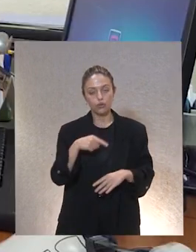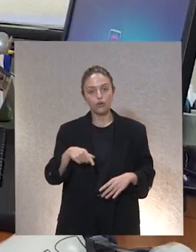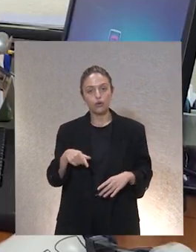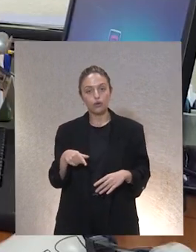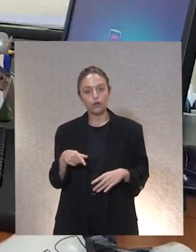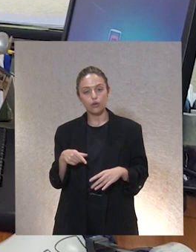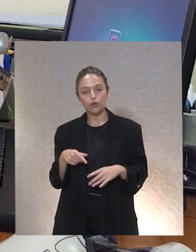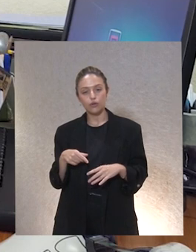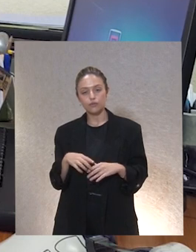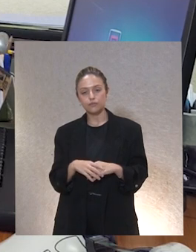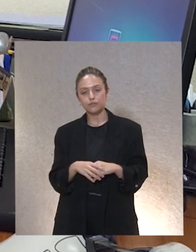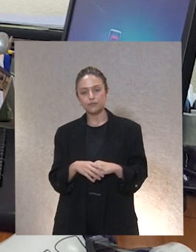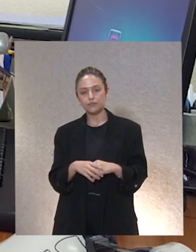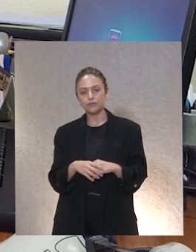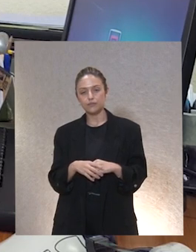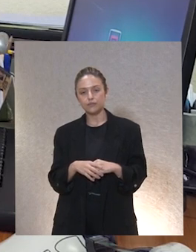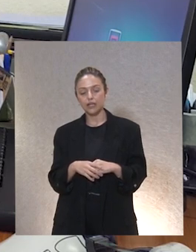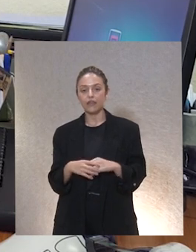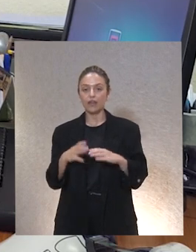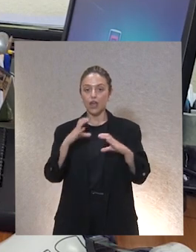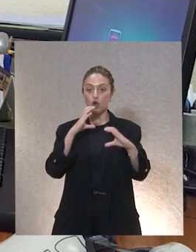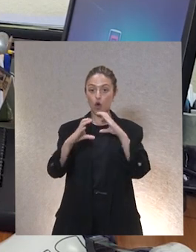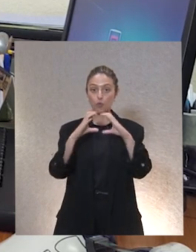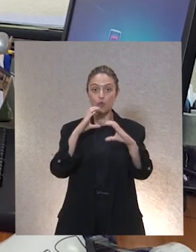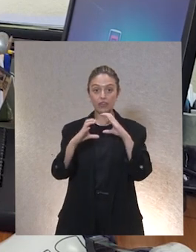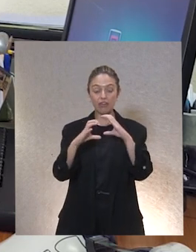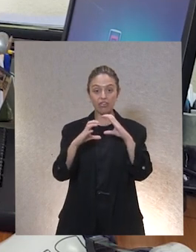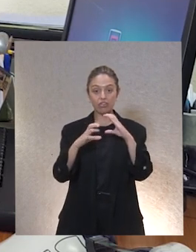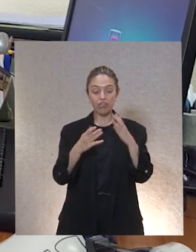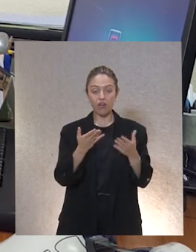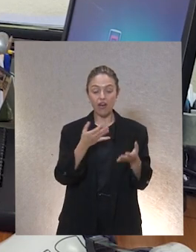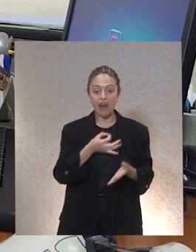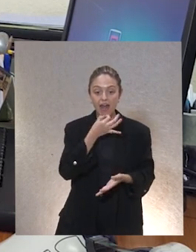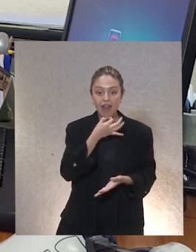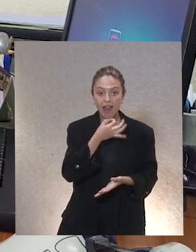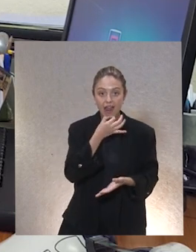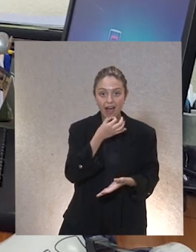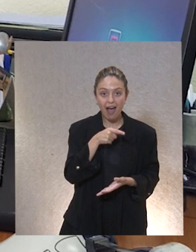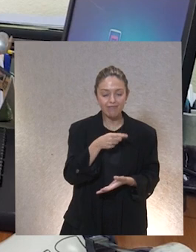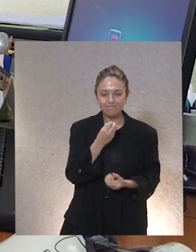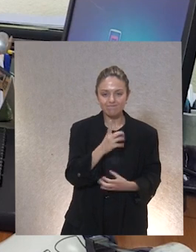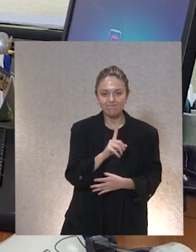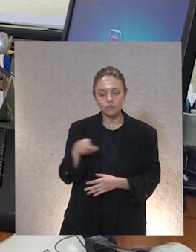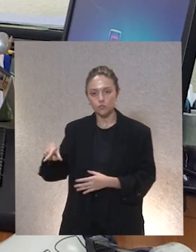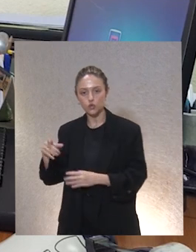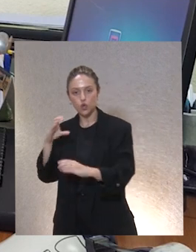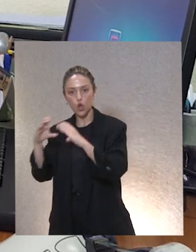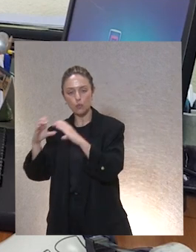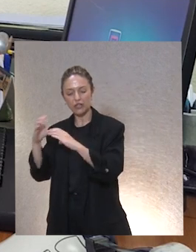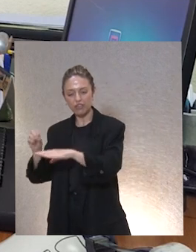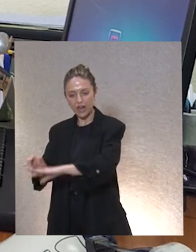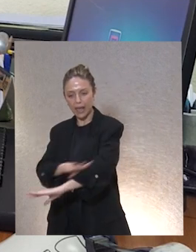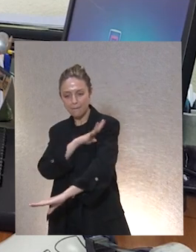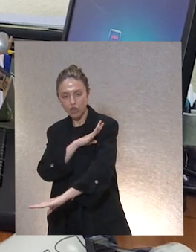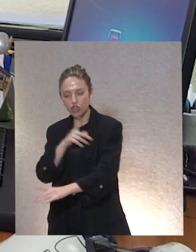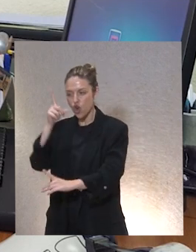desvincularnos de la comunicación verbal y buscar otras formas de comunicarnos más sensoriales más desde la emoción más